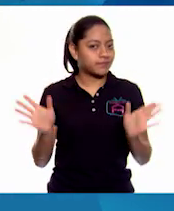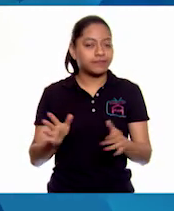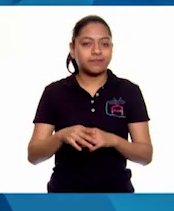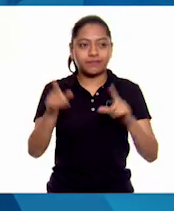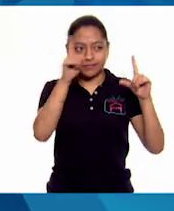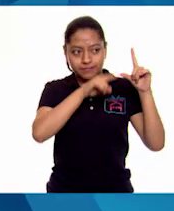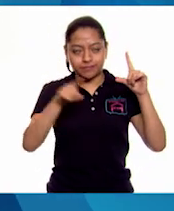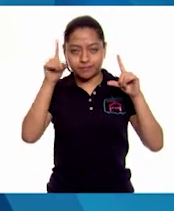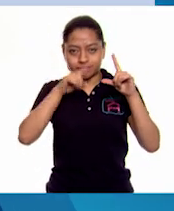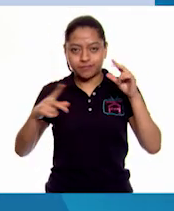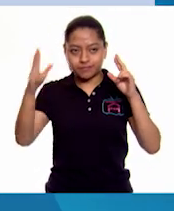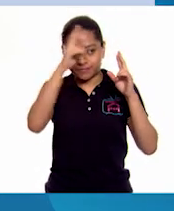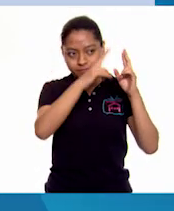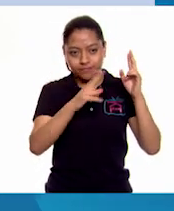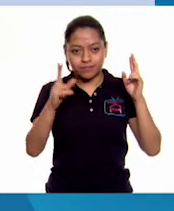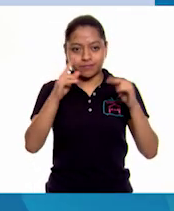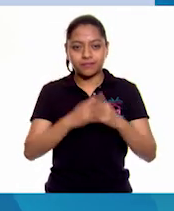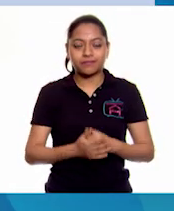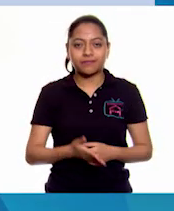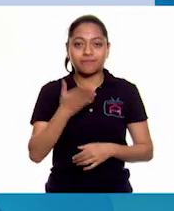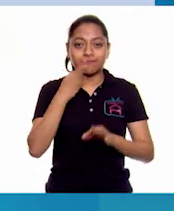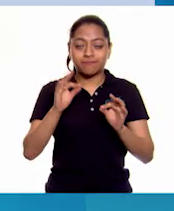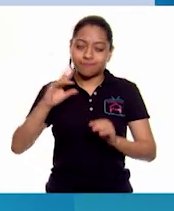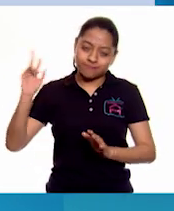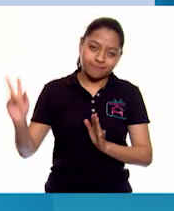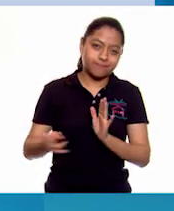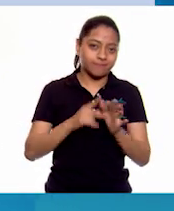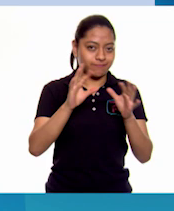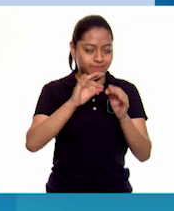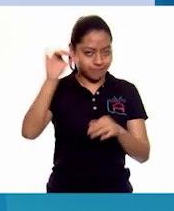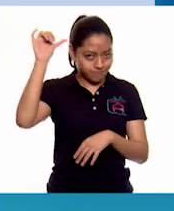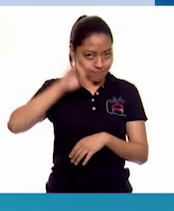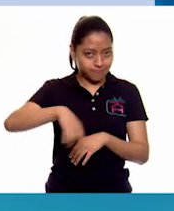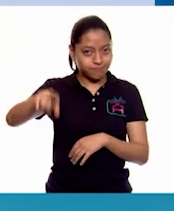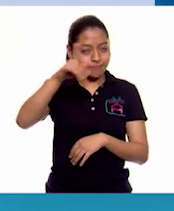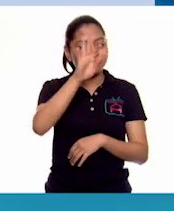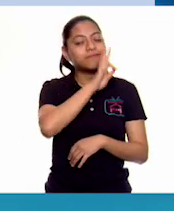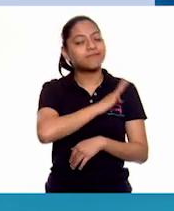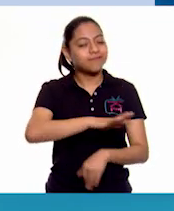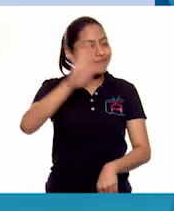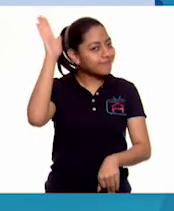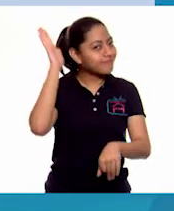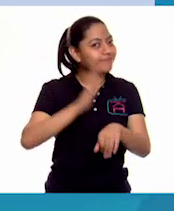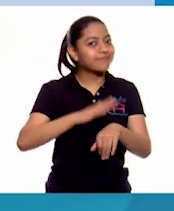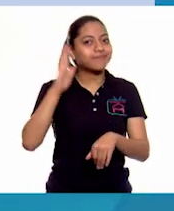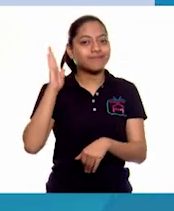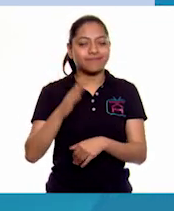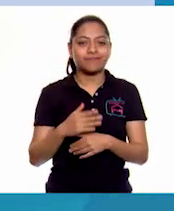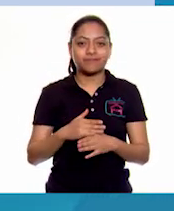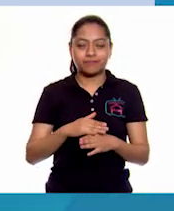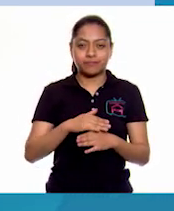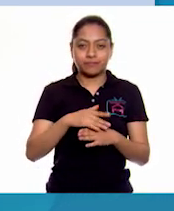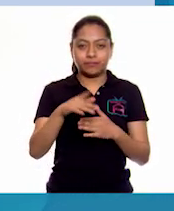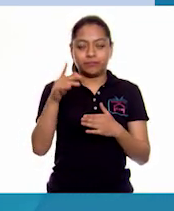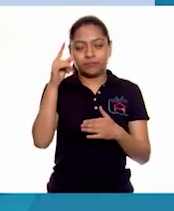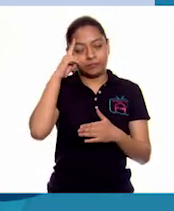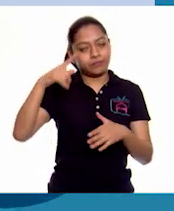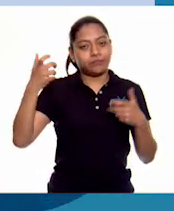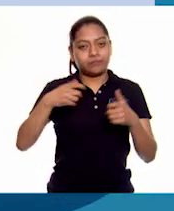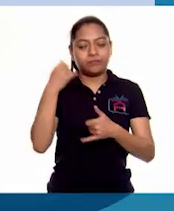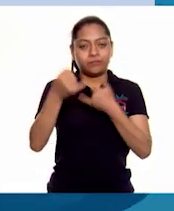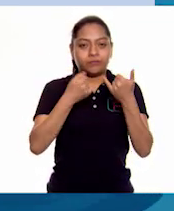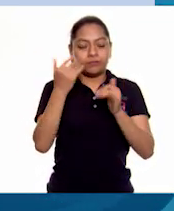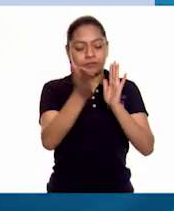círculos que ya están recortados. Con el repaso que hicimos hoy, pueden ganar con más facilidad el juego que viene en su libro en el desafío